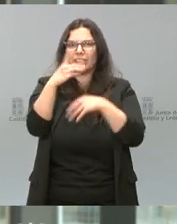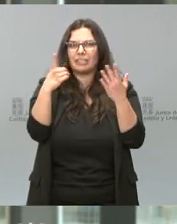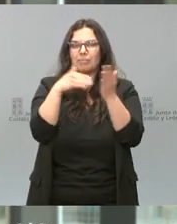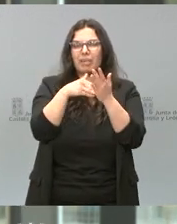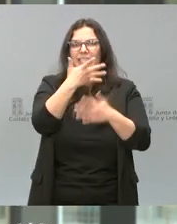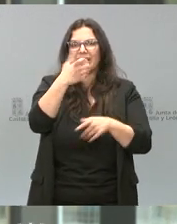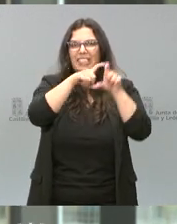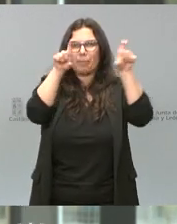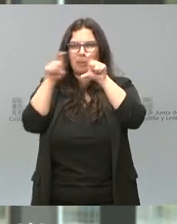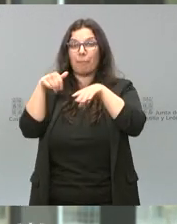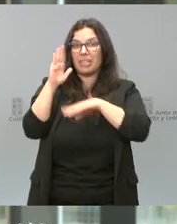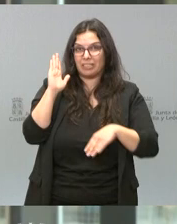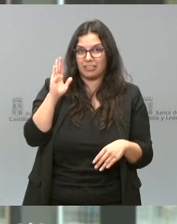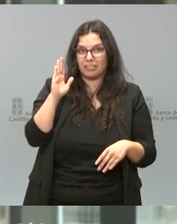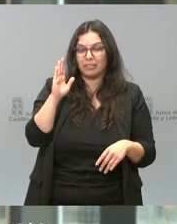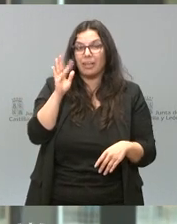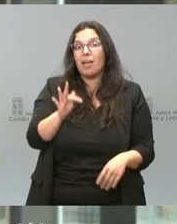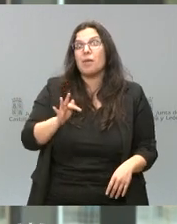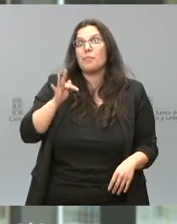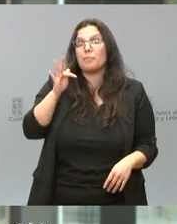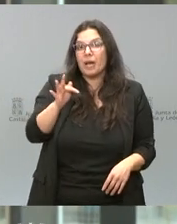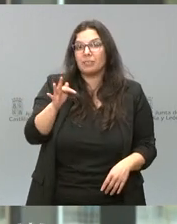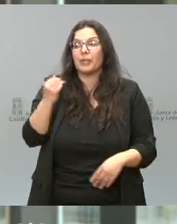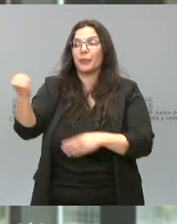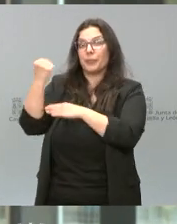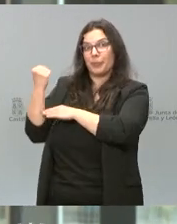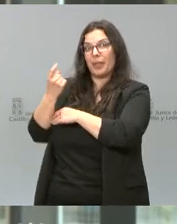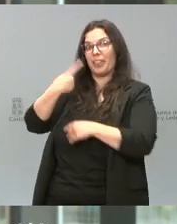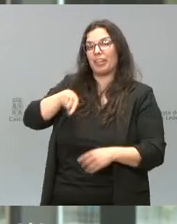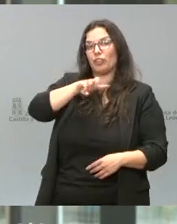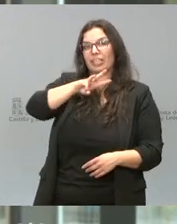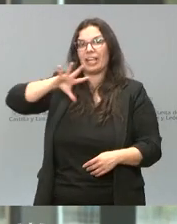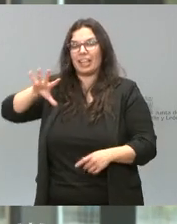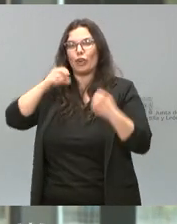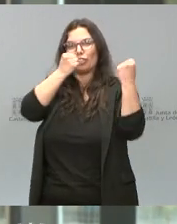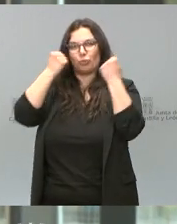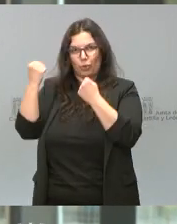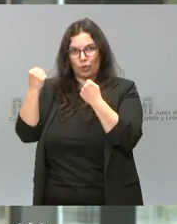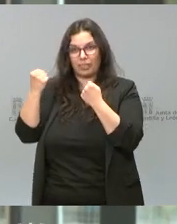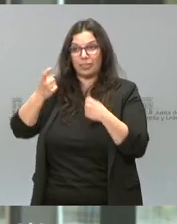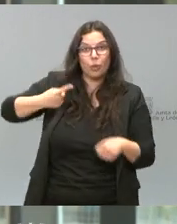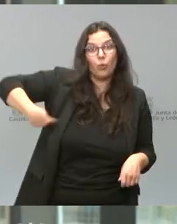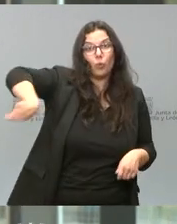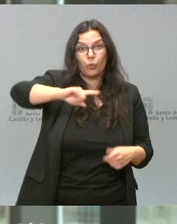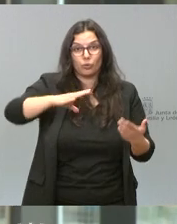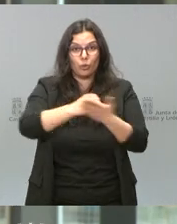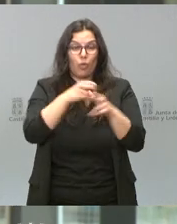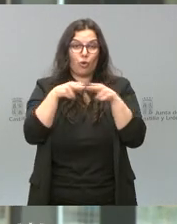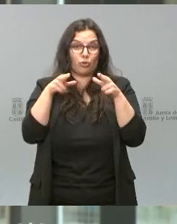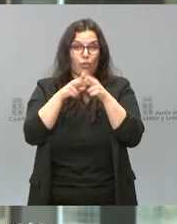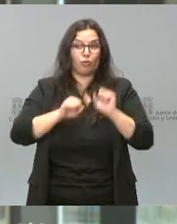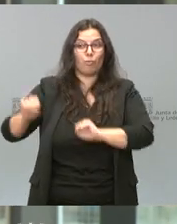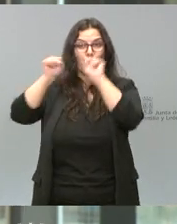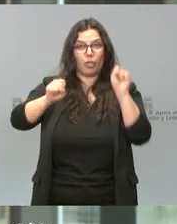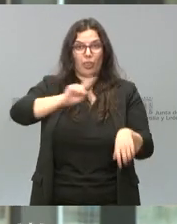empresas. Y a su vez, es respaldada por más de 135 instituciones. Todos ustedes, nuestros socios protectores.